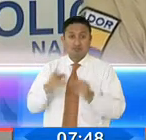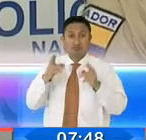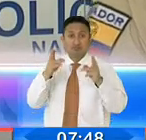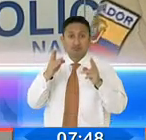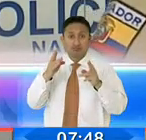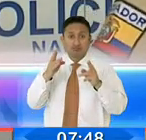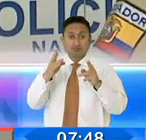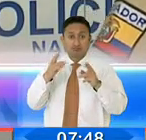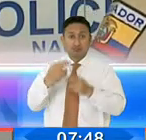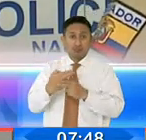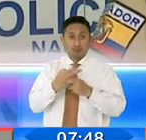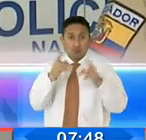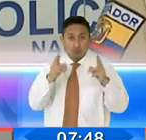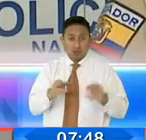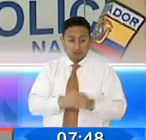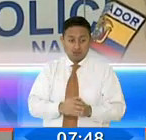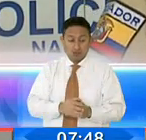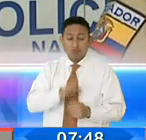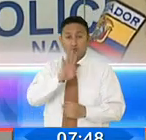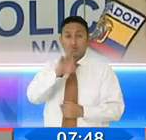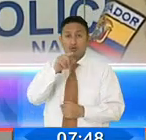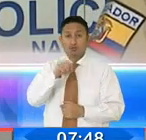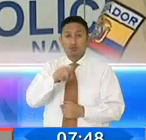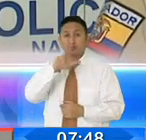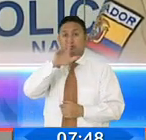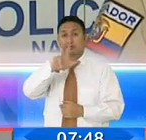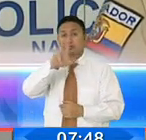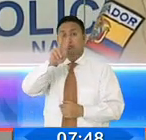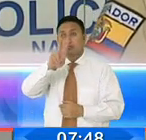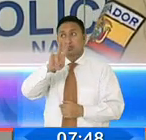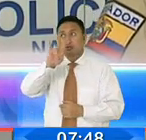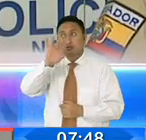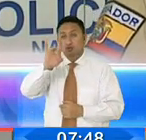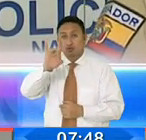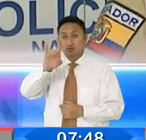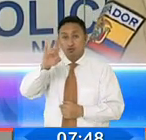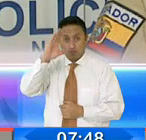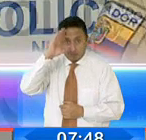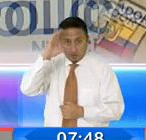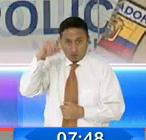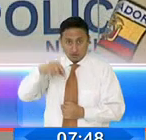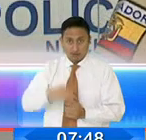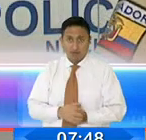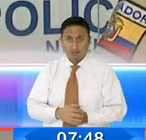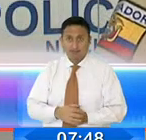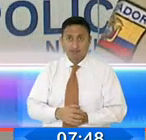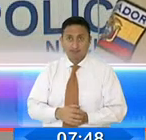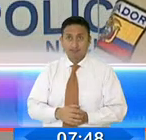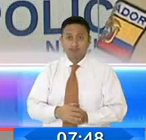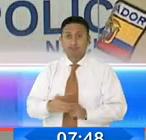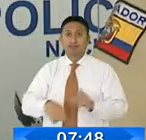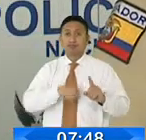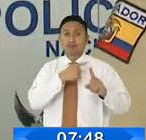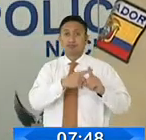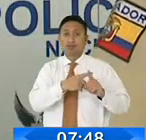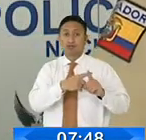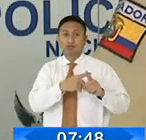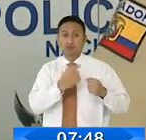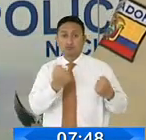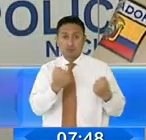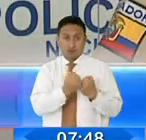sistema preventivo con 4 mil 328 servidores policiales y más apoyo